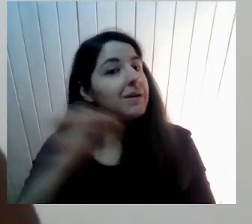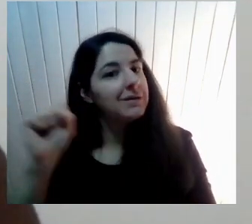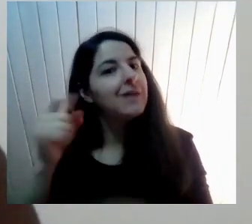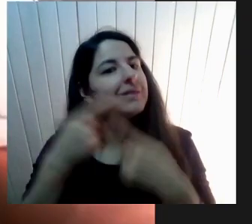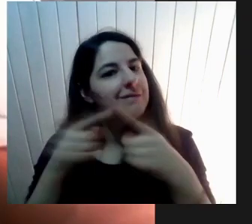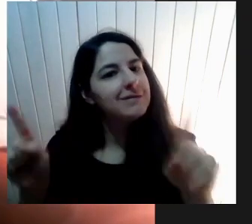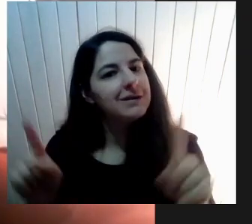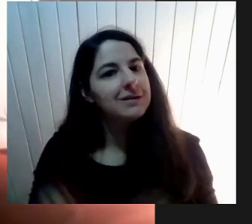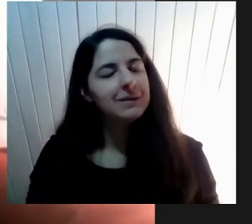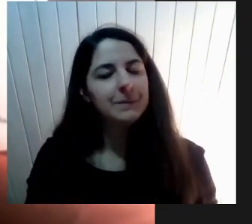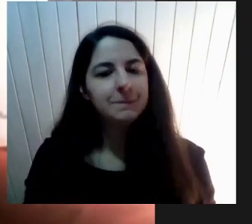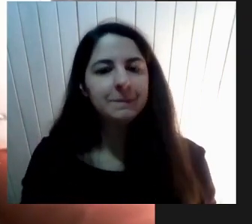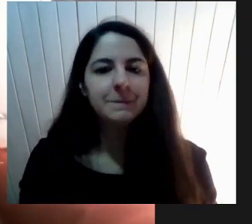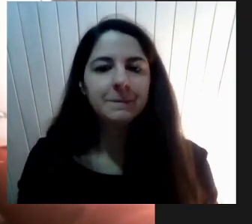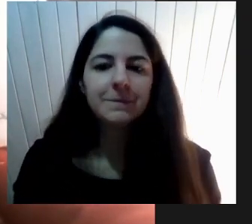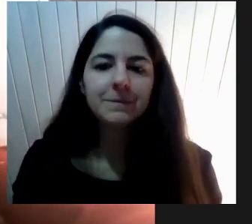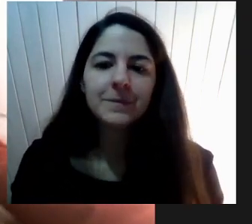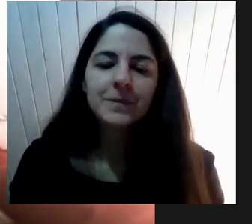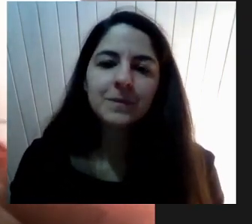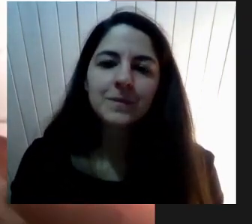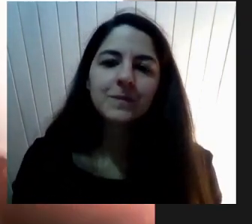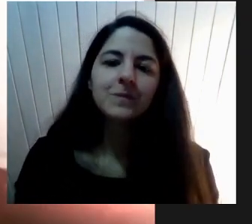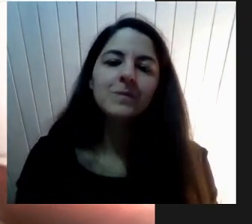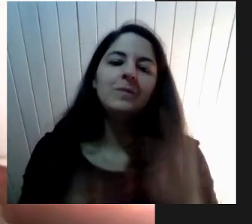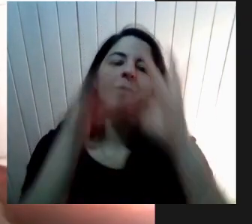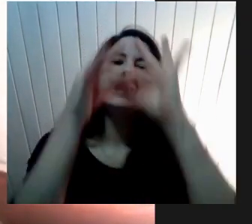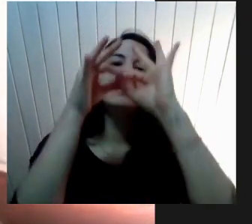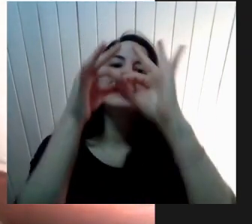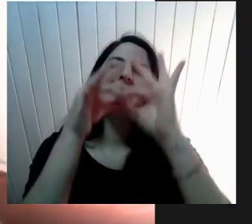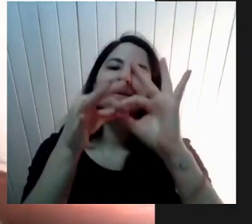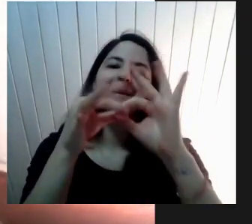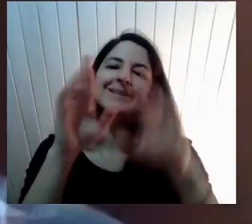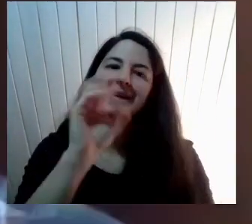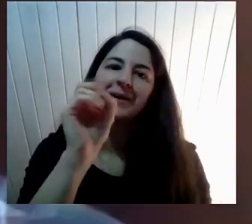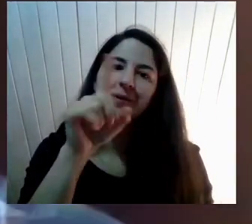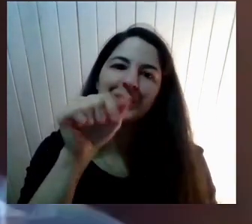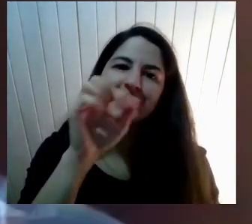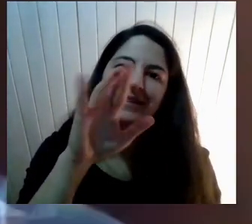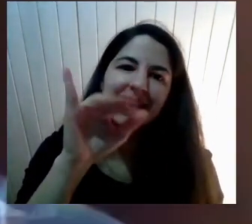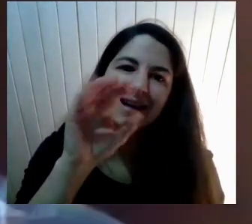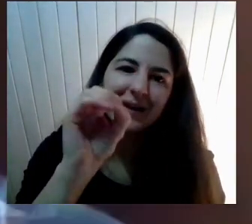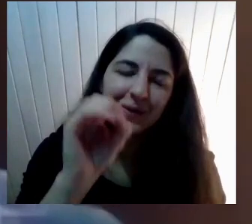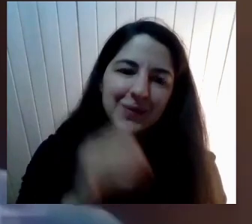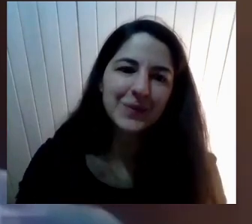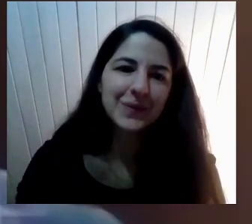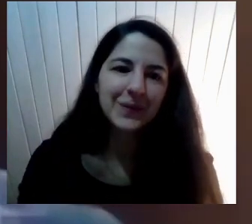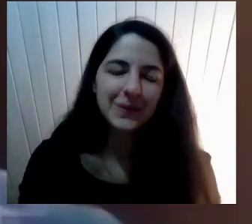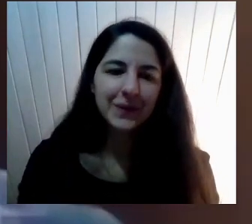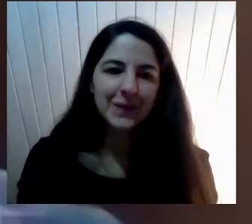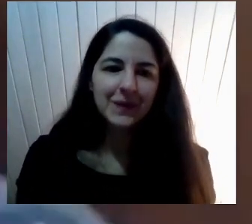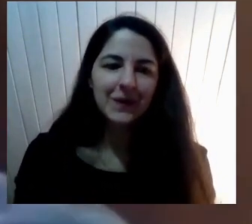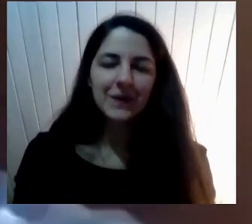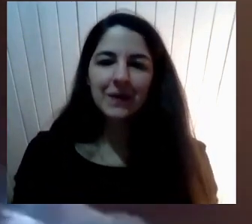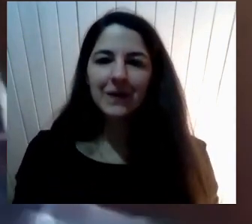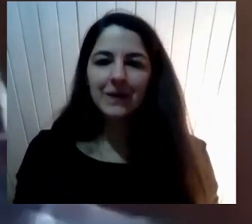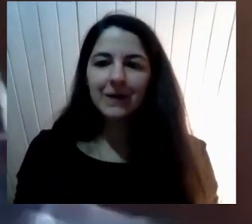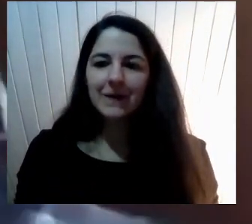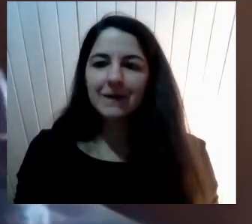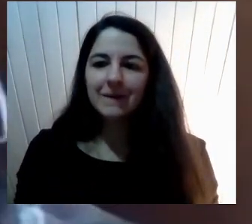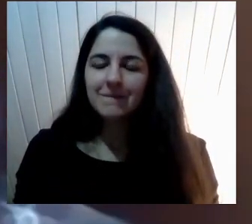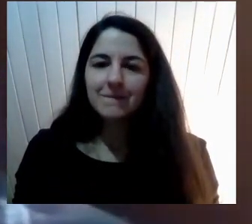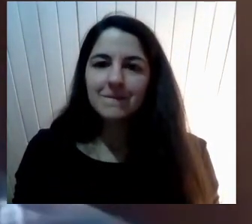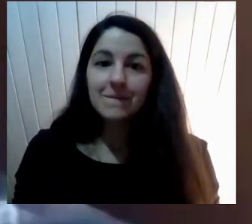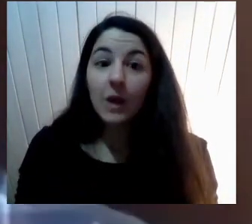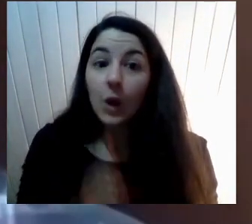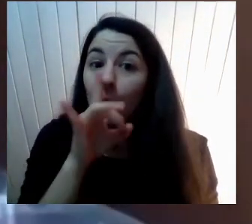Muchísimas gracias Rosario Muy claro Muchas gracias Andrea También por la pregunta Bueno Rosario Surgido Vamos a dar espacio Una última